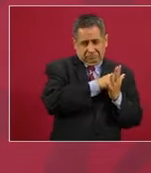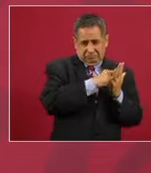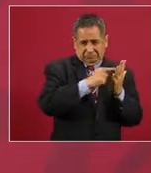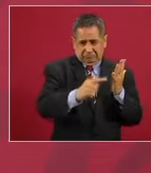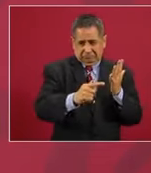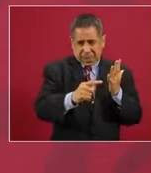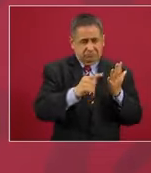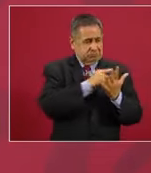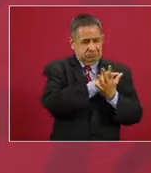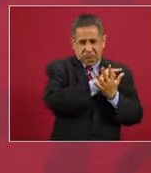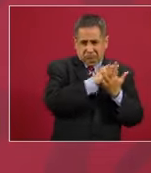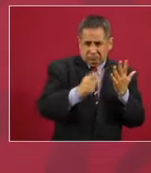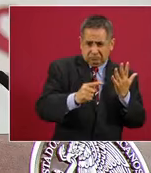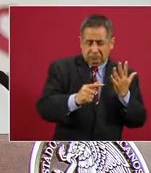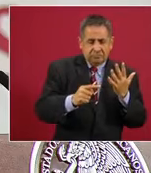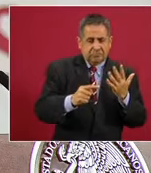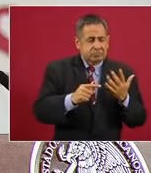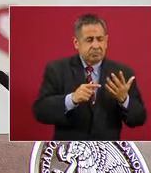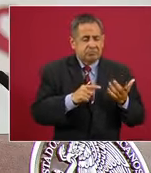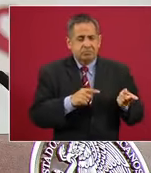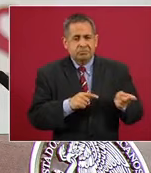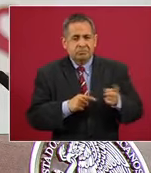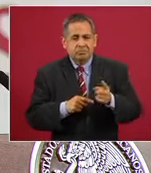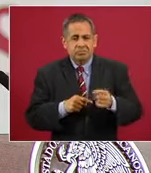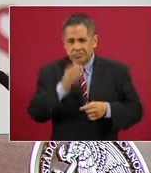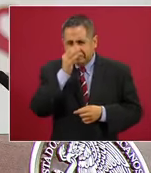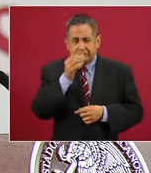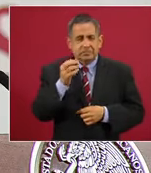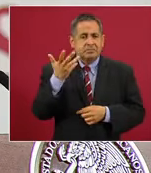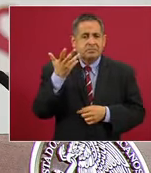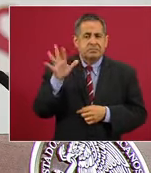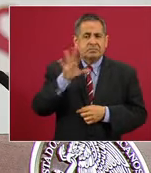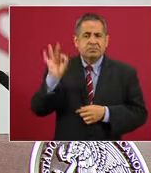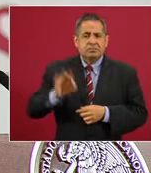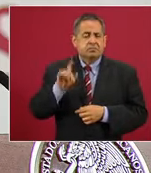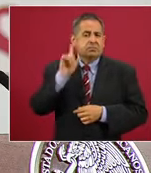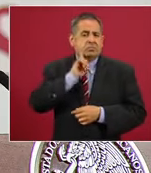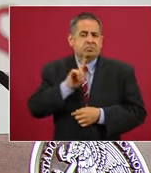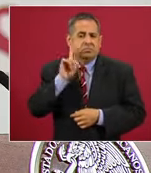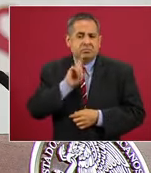articulistas columnistas, sólo 10 por ciento mujeres.